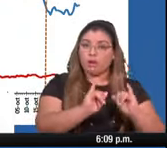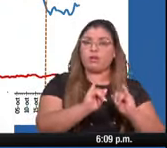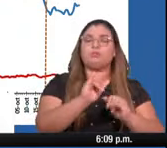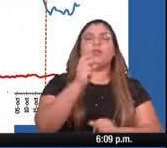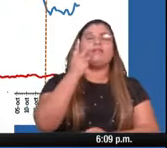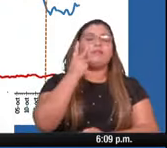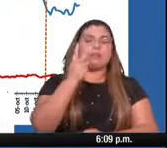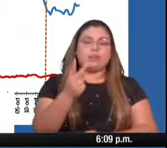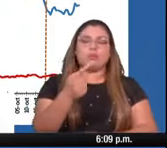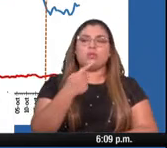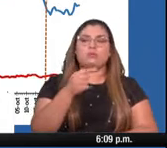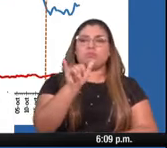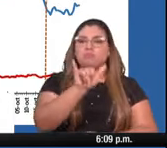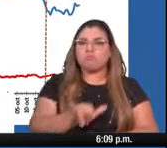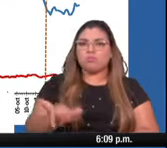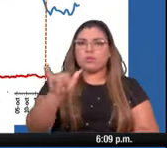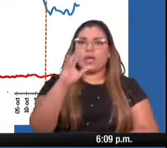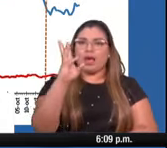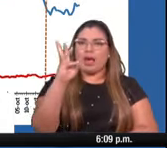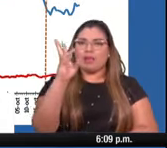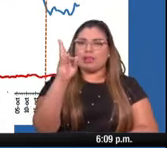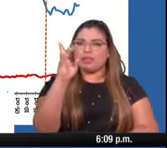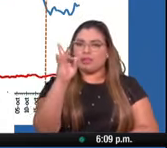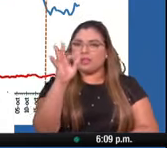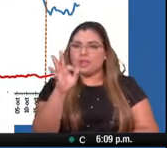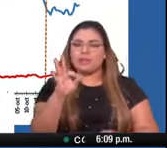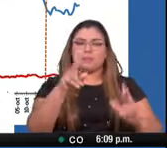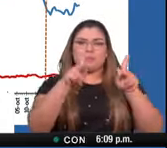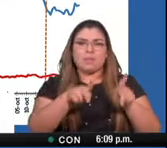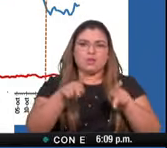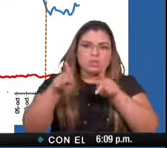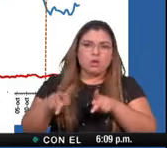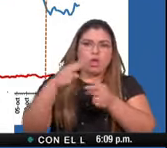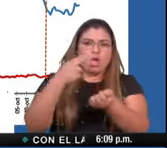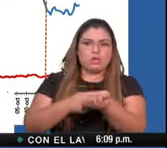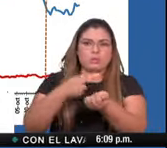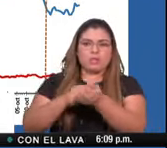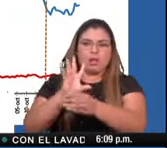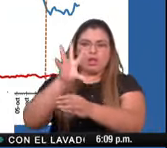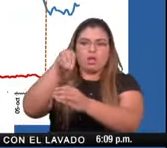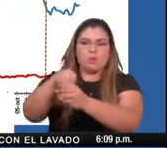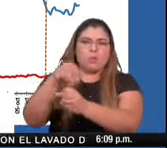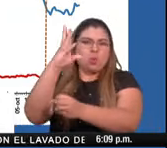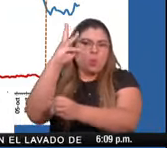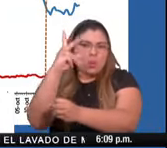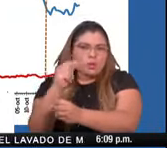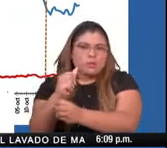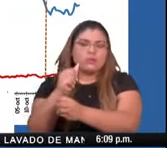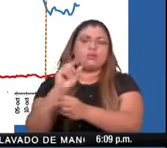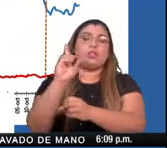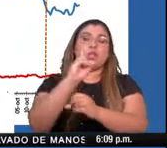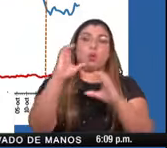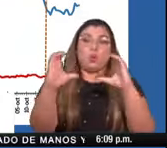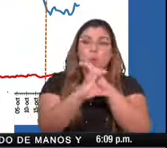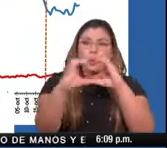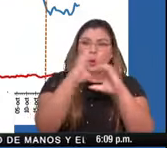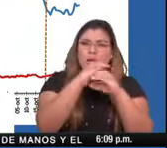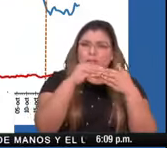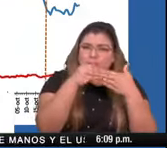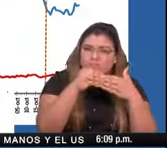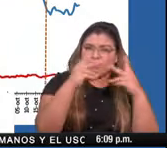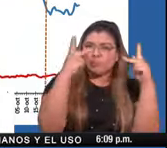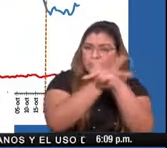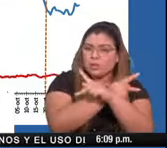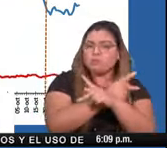cómo se han mantenido las hospitalizaciones en las unidades de cuidados